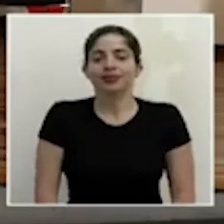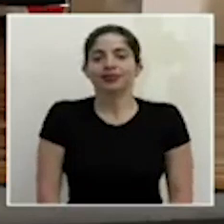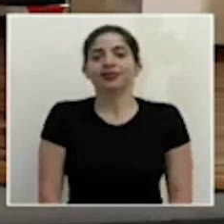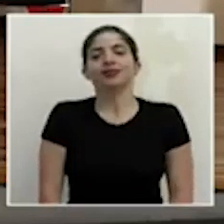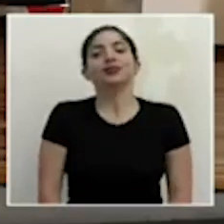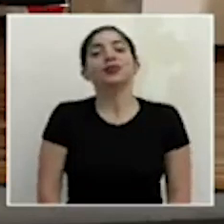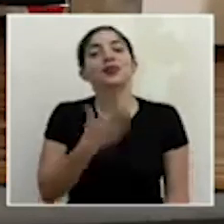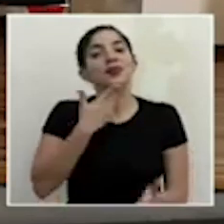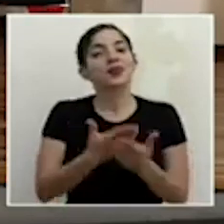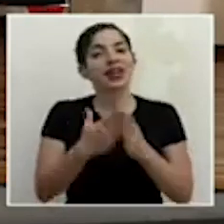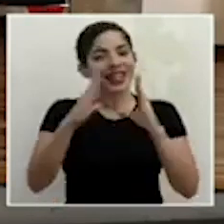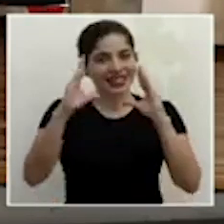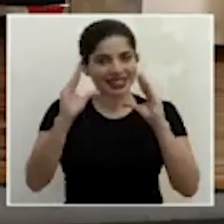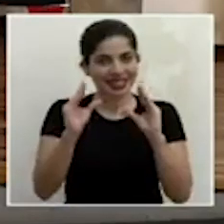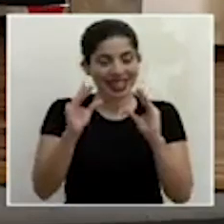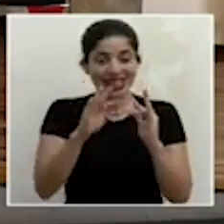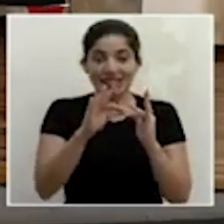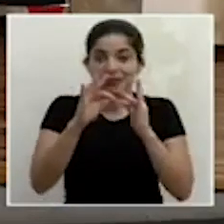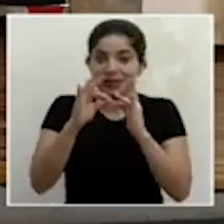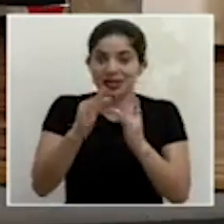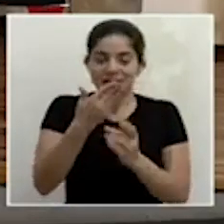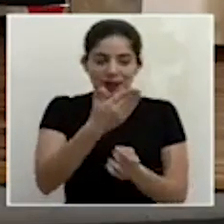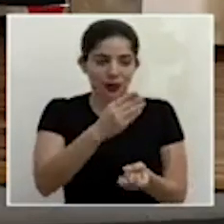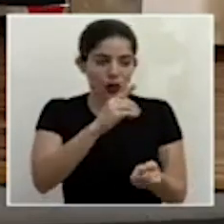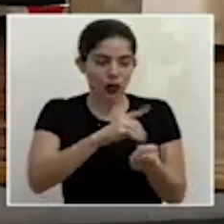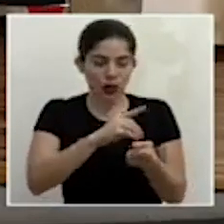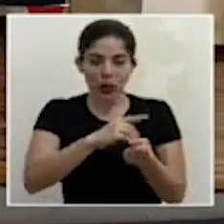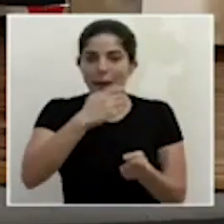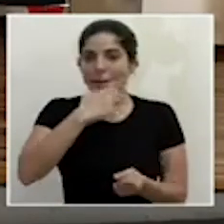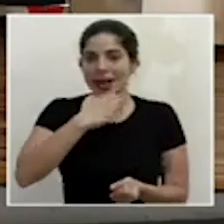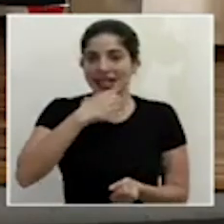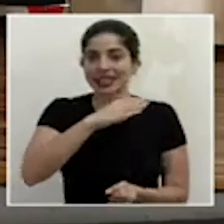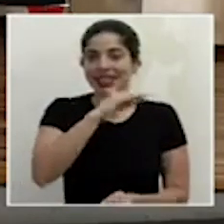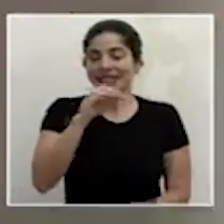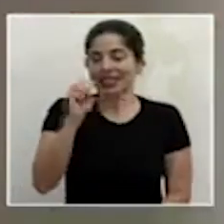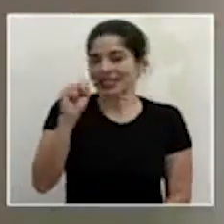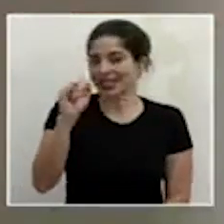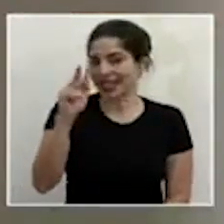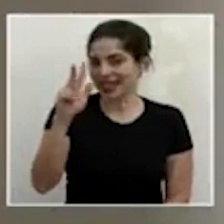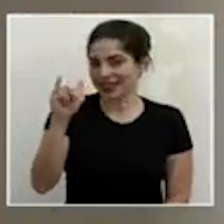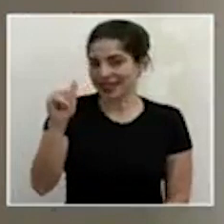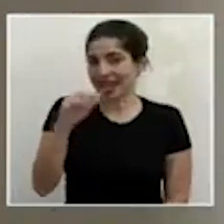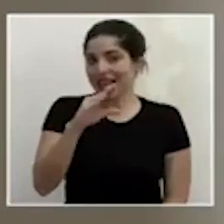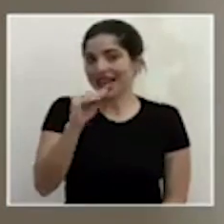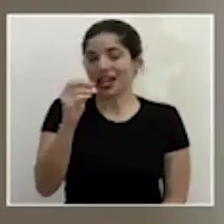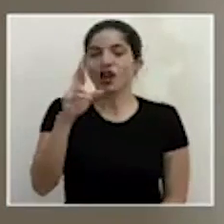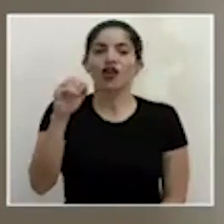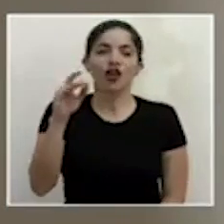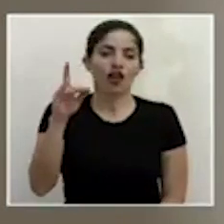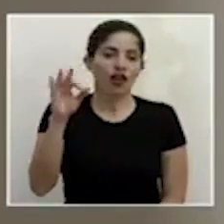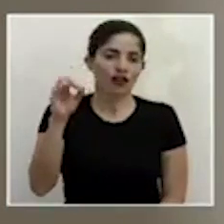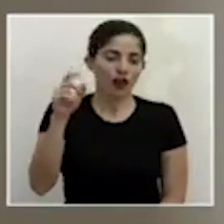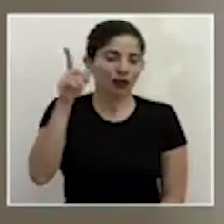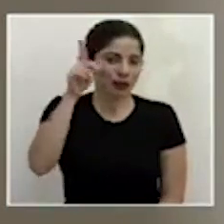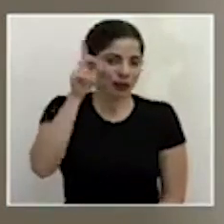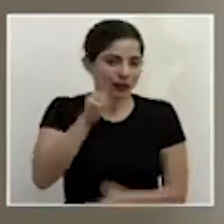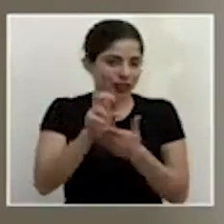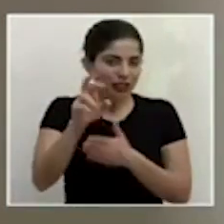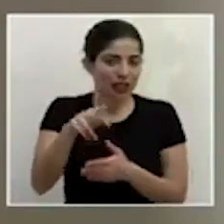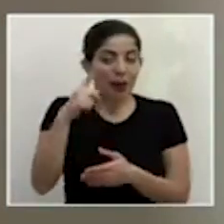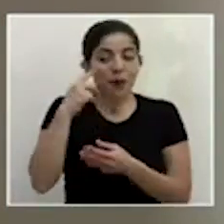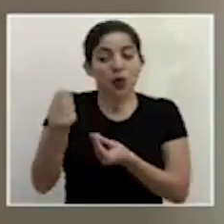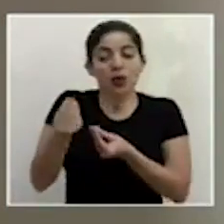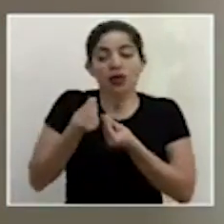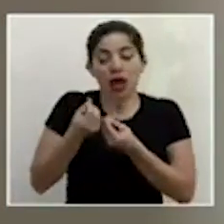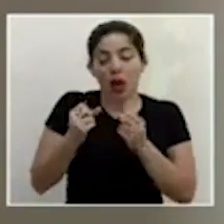bueno muy buenas tardes en especial pues al doctor Macaya y a doña Silvia y Rodolfo por supuesto la Universidad de Costa Rica por darnos la